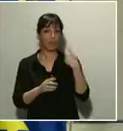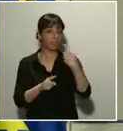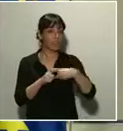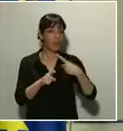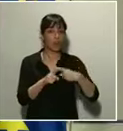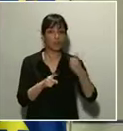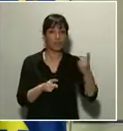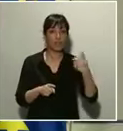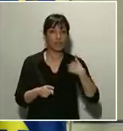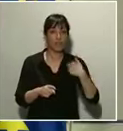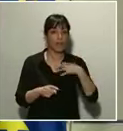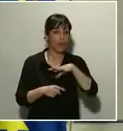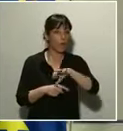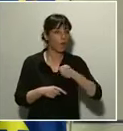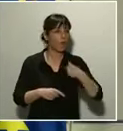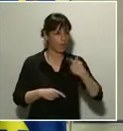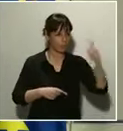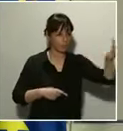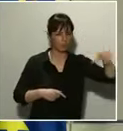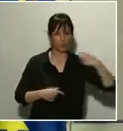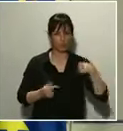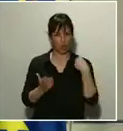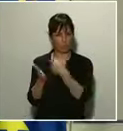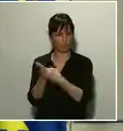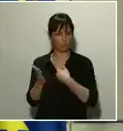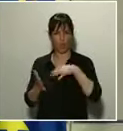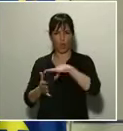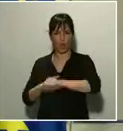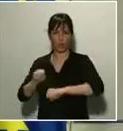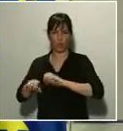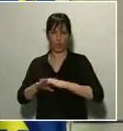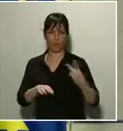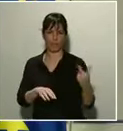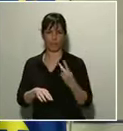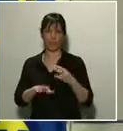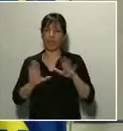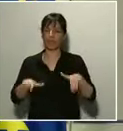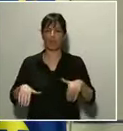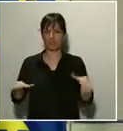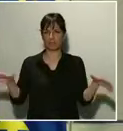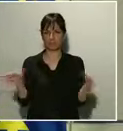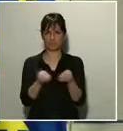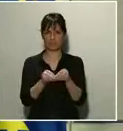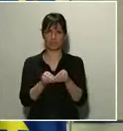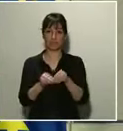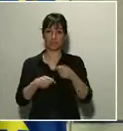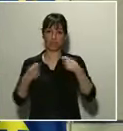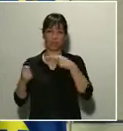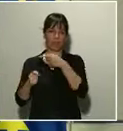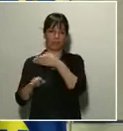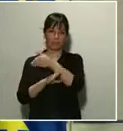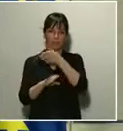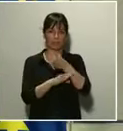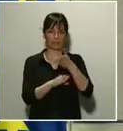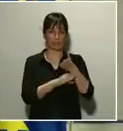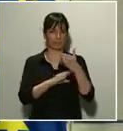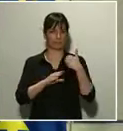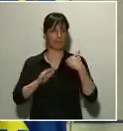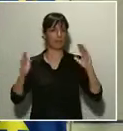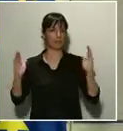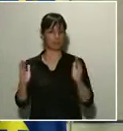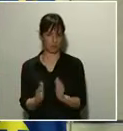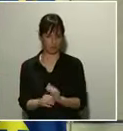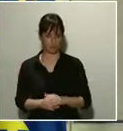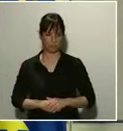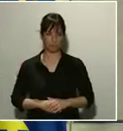comprar en el establecimiento, pero en definitiva hay un menor número de visitas a todos los supermercados y las tiendas de alimentación. Esta misma